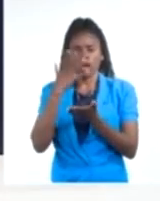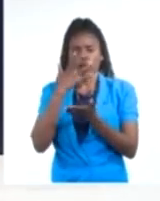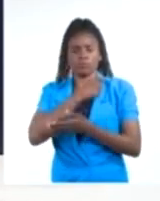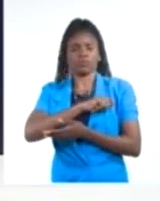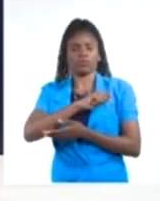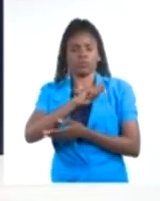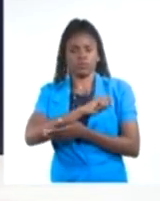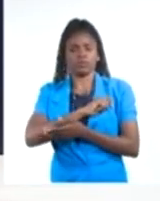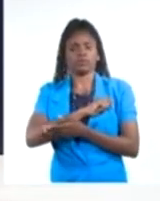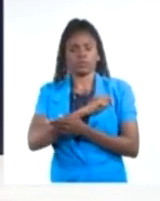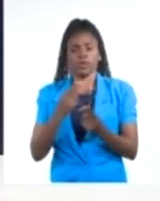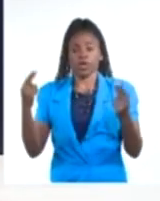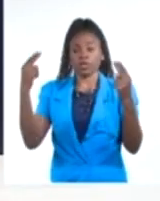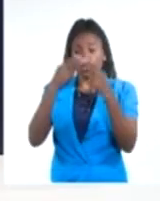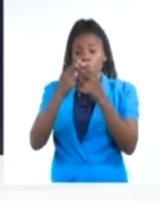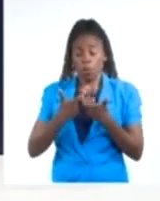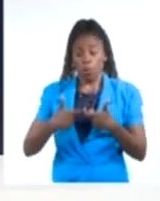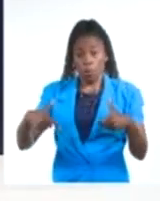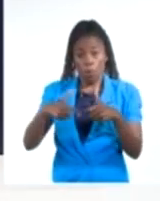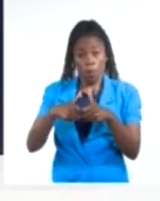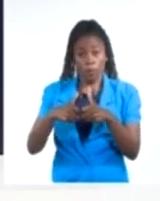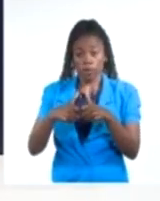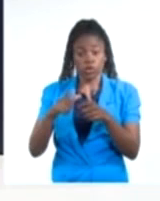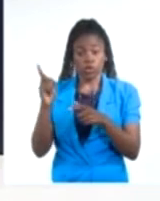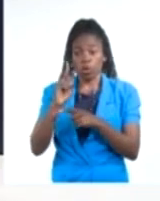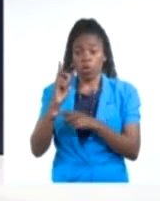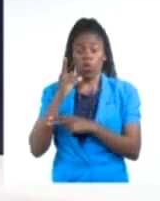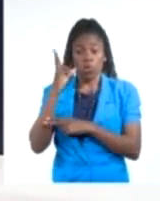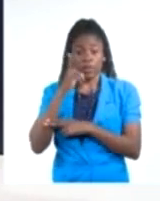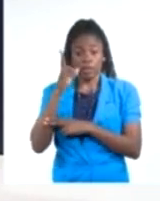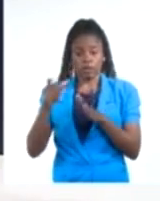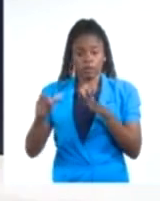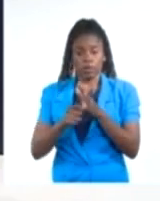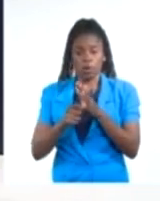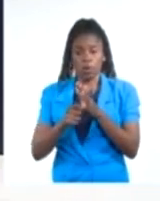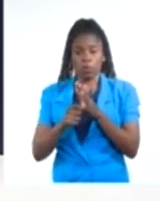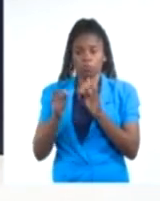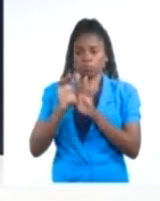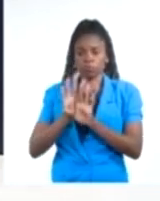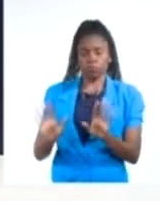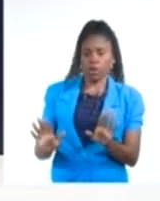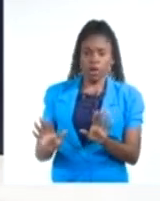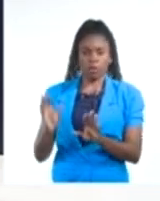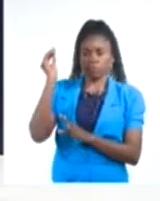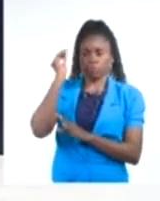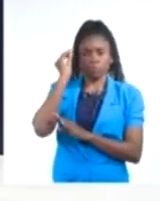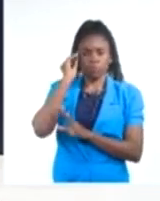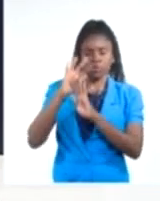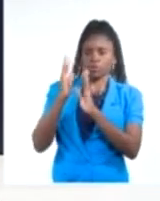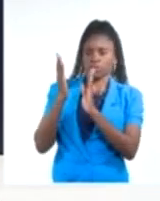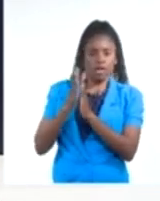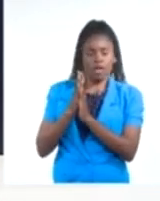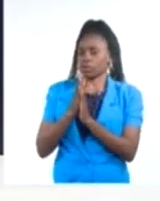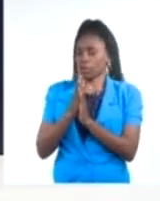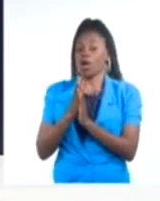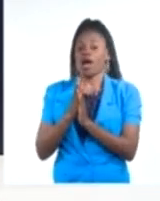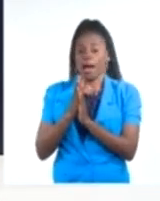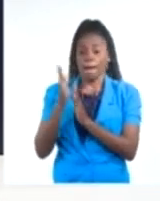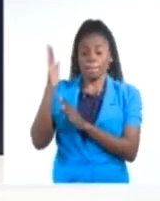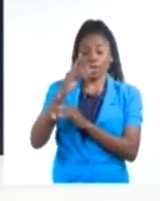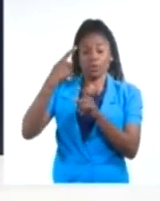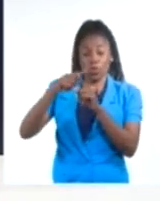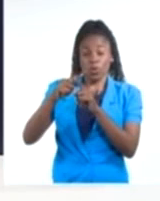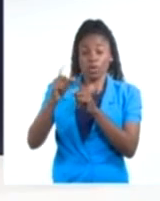CELAC y a la cual Lula no llegó con las manos vacías. En su carpeta de trabajo trajo la idea de una moneda común, por ejemplo, que